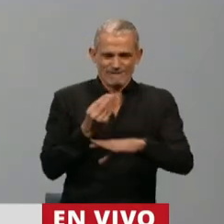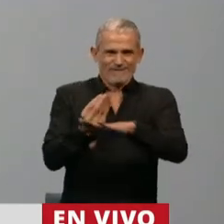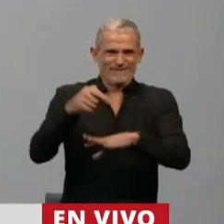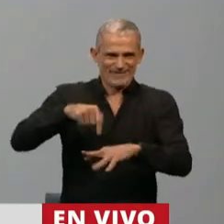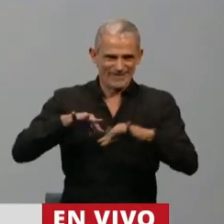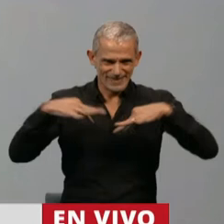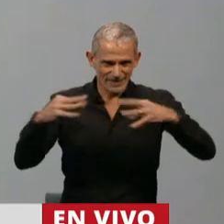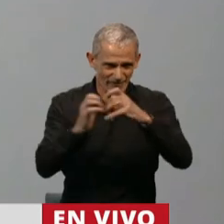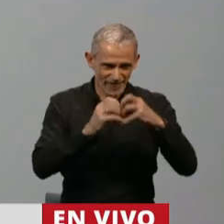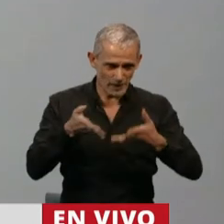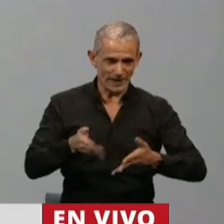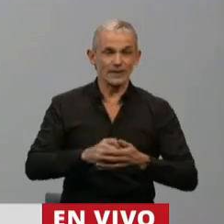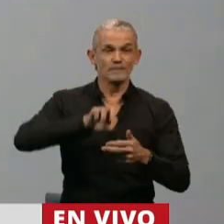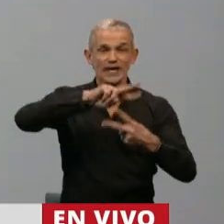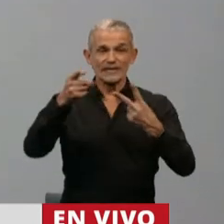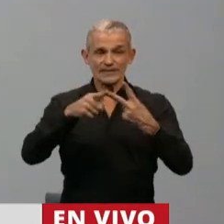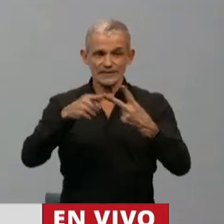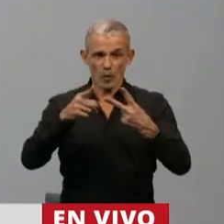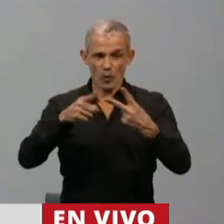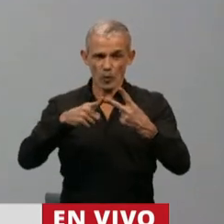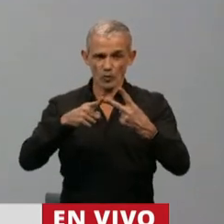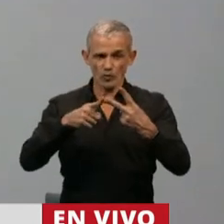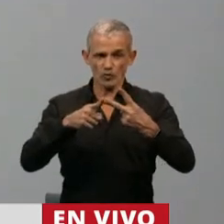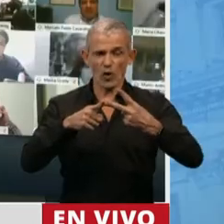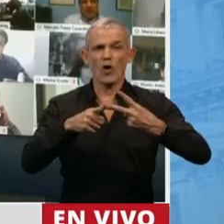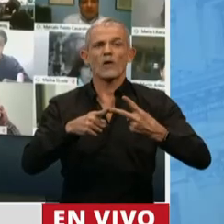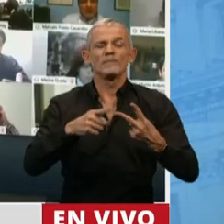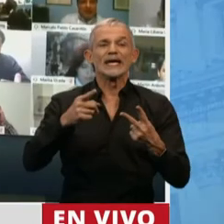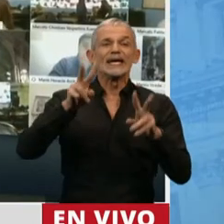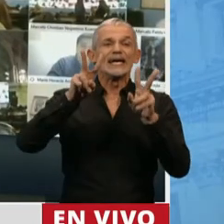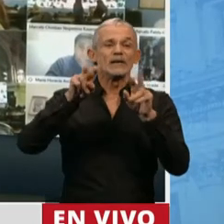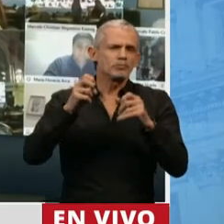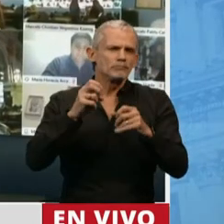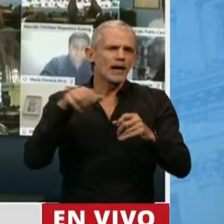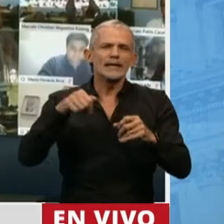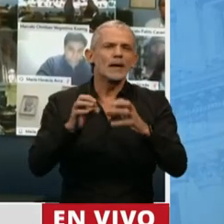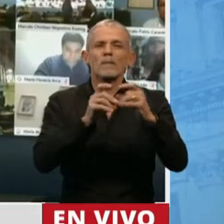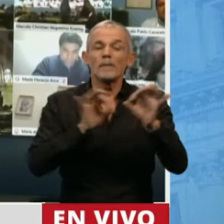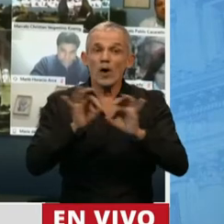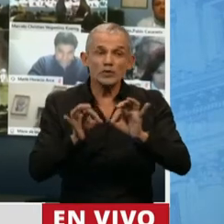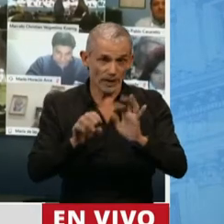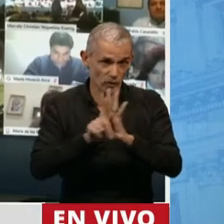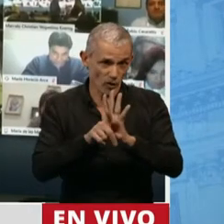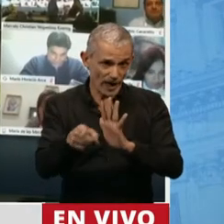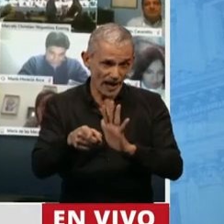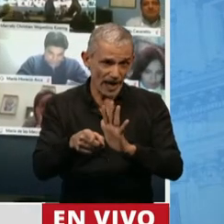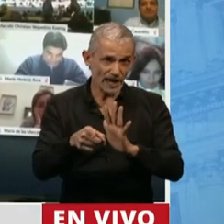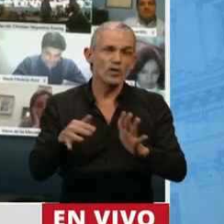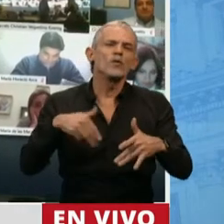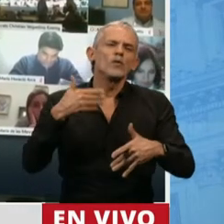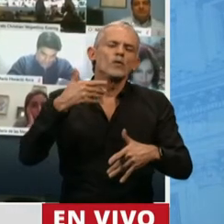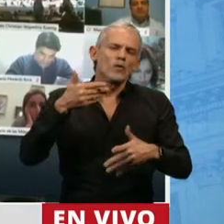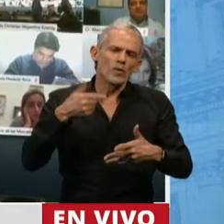este debate. En segundo lugar, estamos dando tratamiento a un proyecto que no podemos